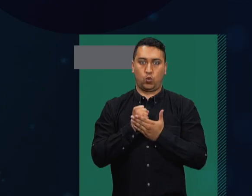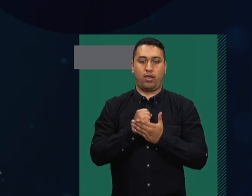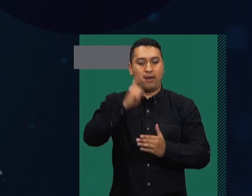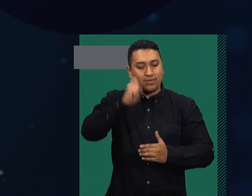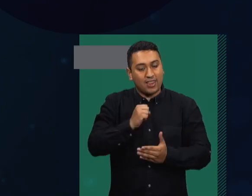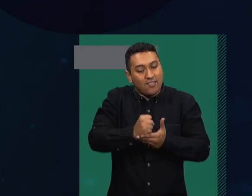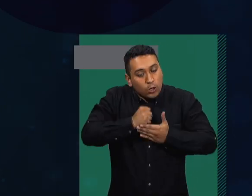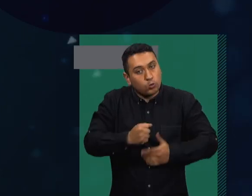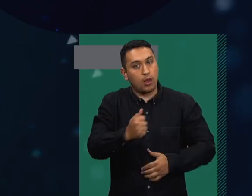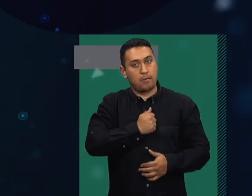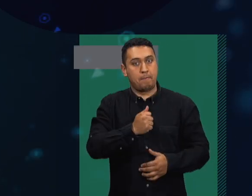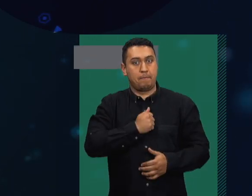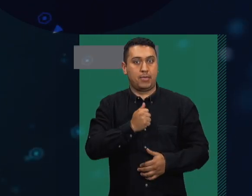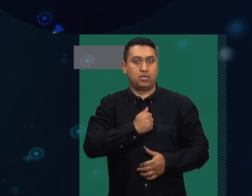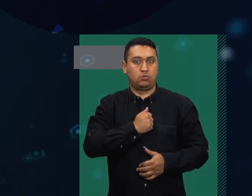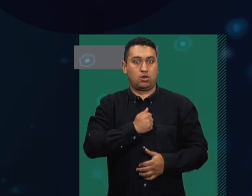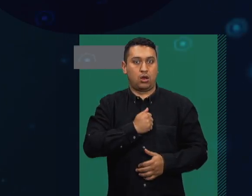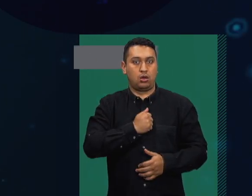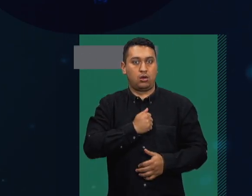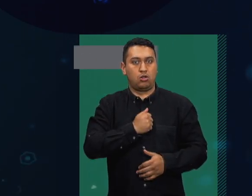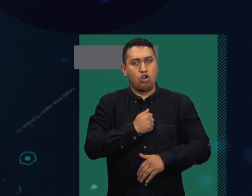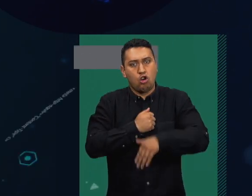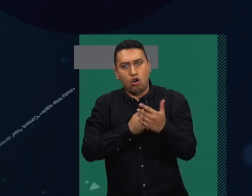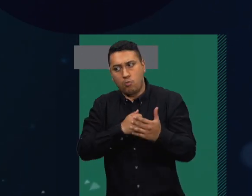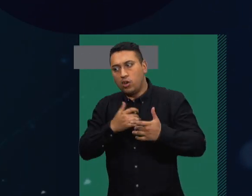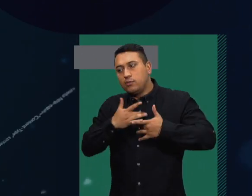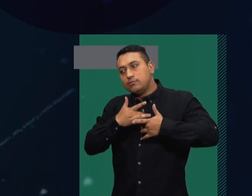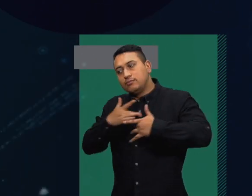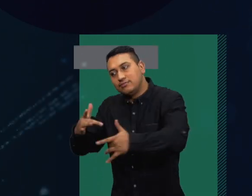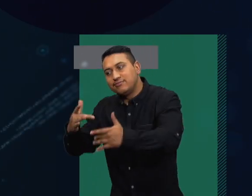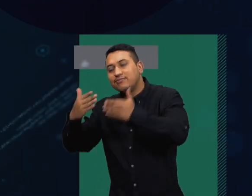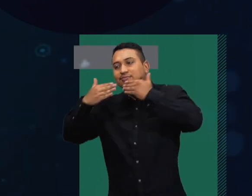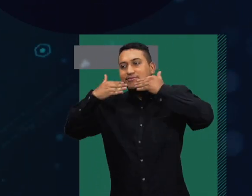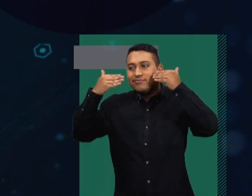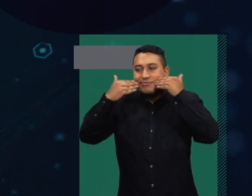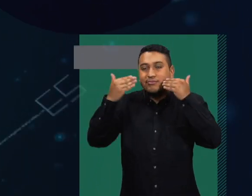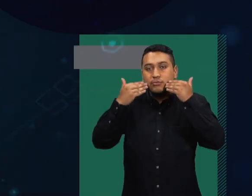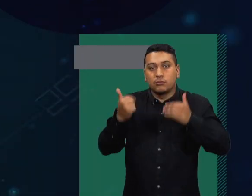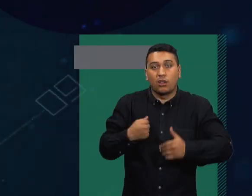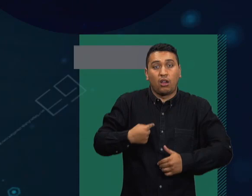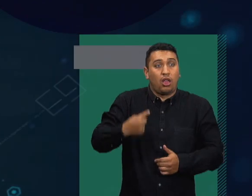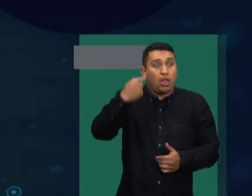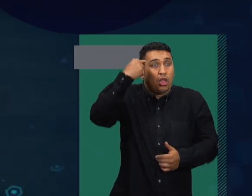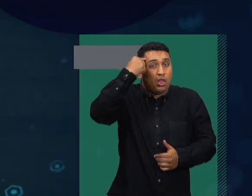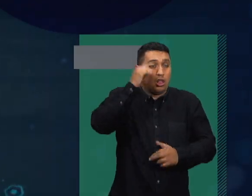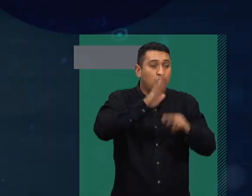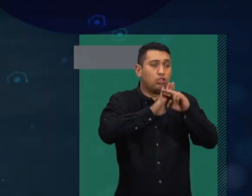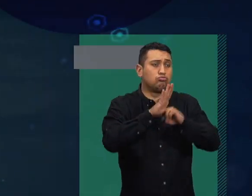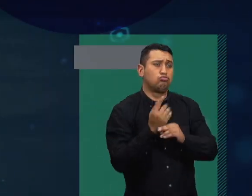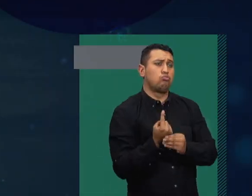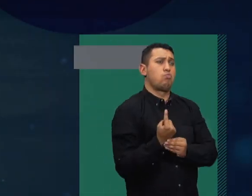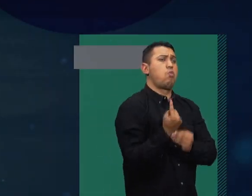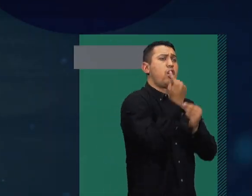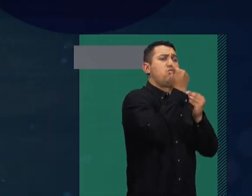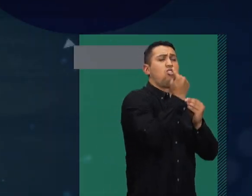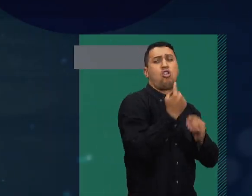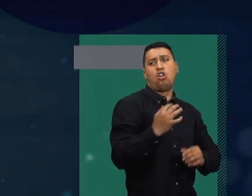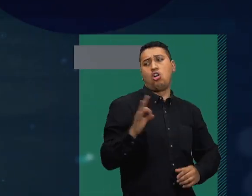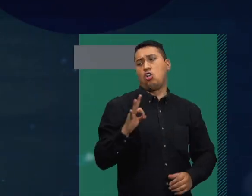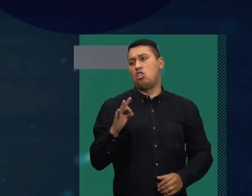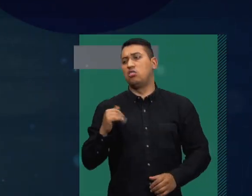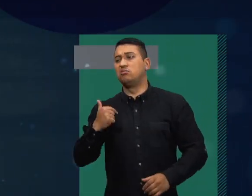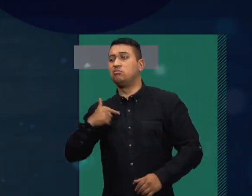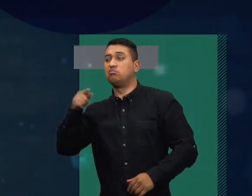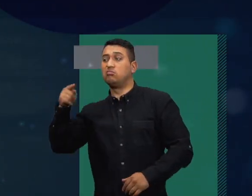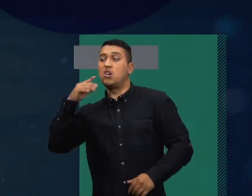ser generoso. De lo que más ayuda se llama compasión y generosidad, sea empático con los demás. No pensemos en partidos políticos, no pensemos en